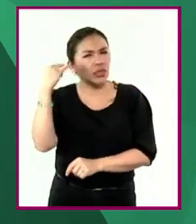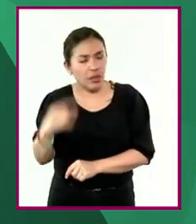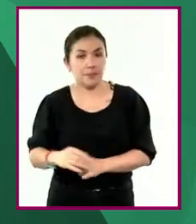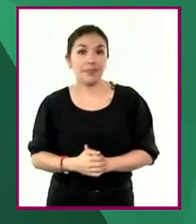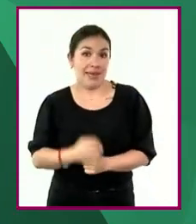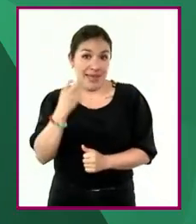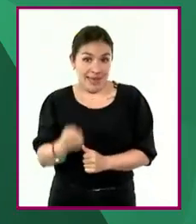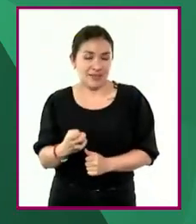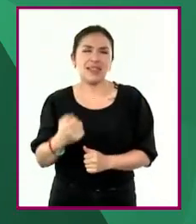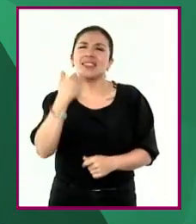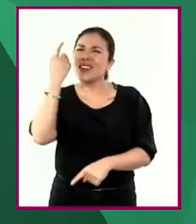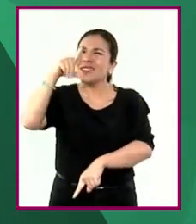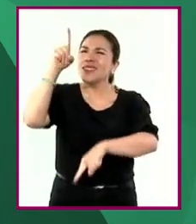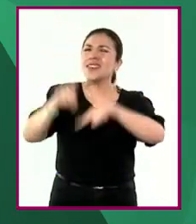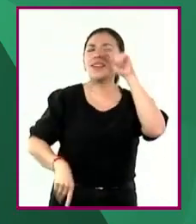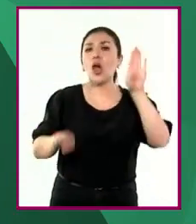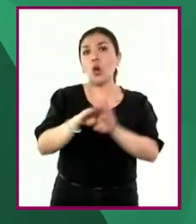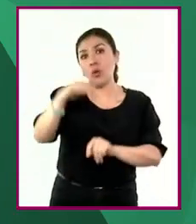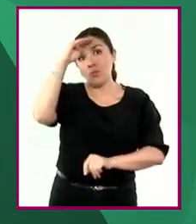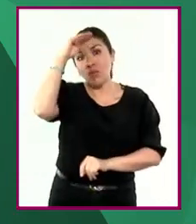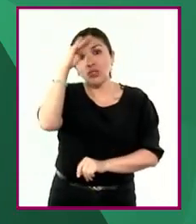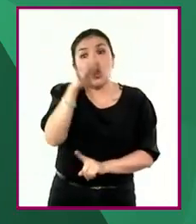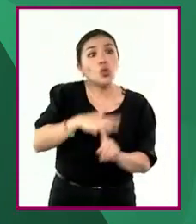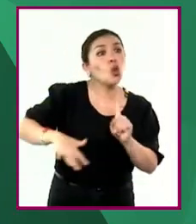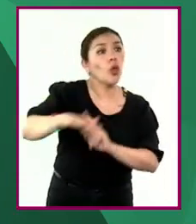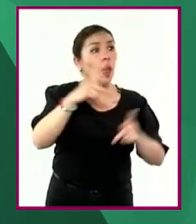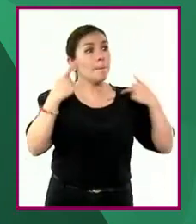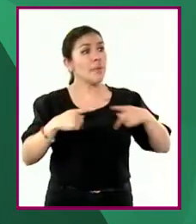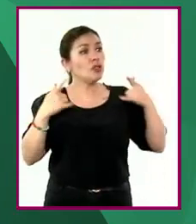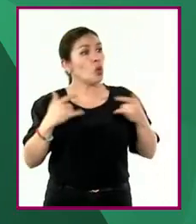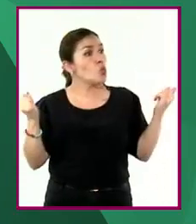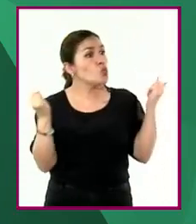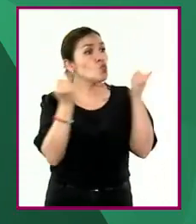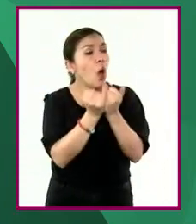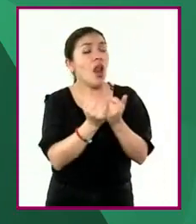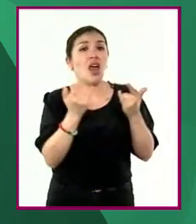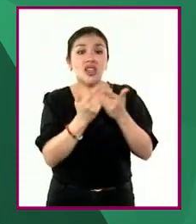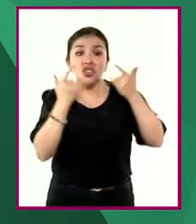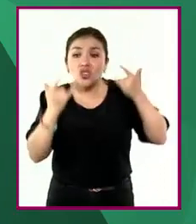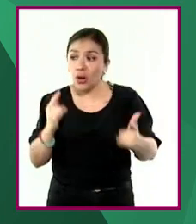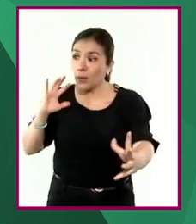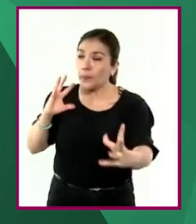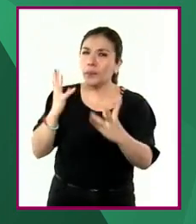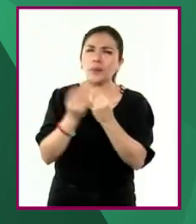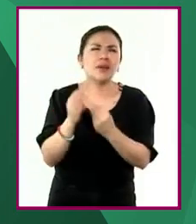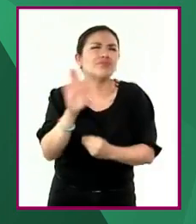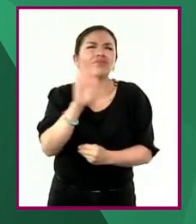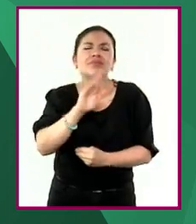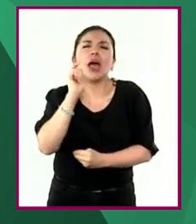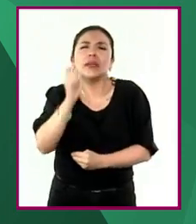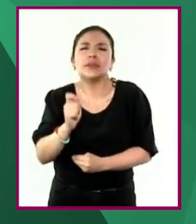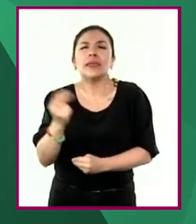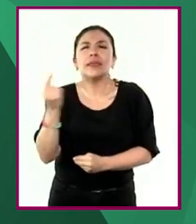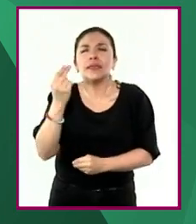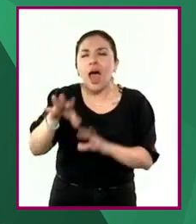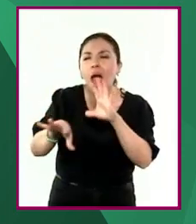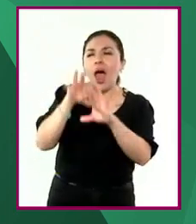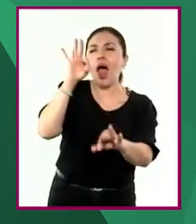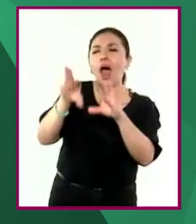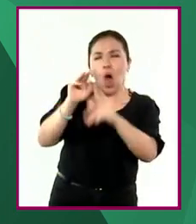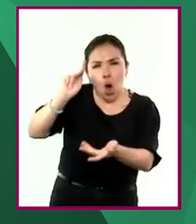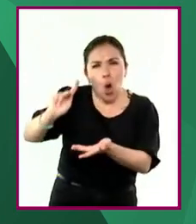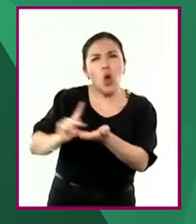que implica romper con una visión única y homogénea de los procesos históricos, para recuperar los